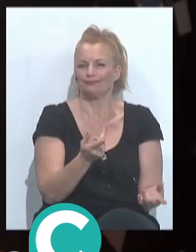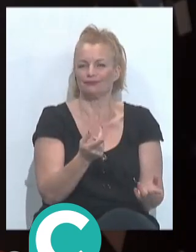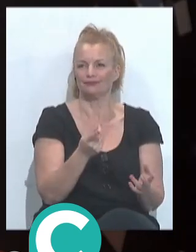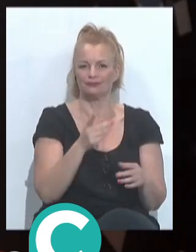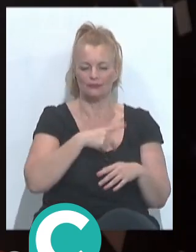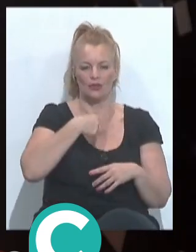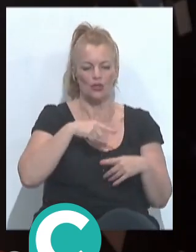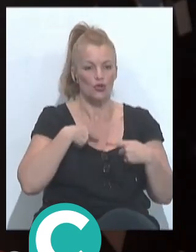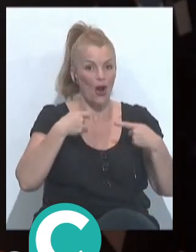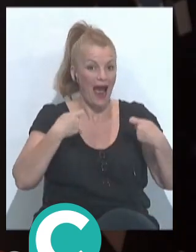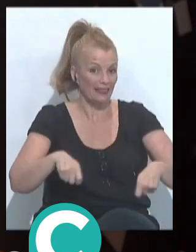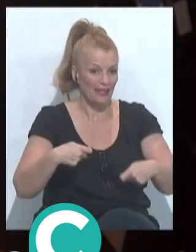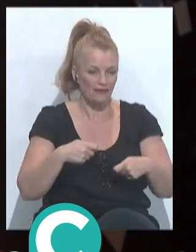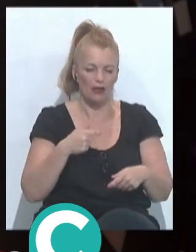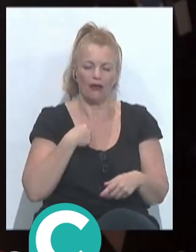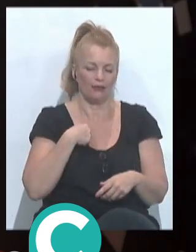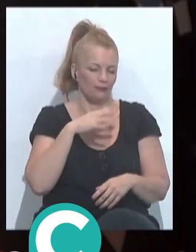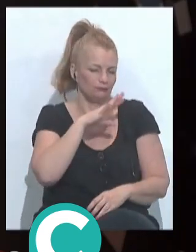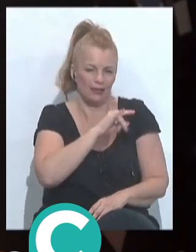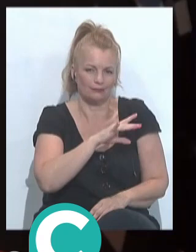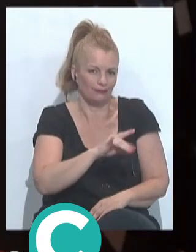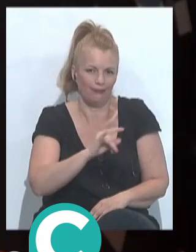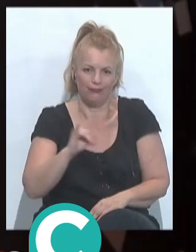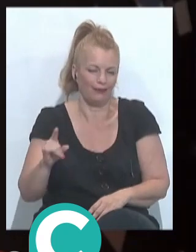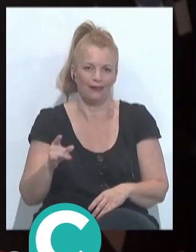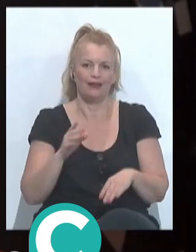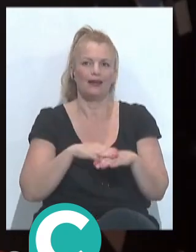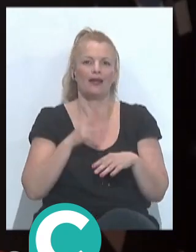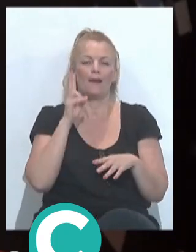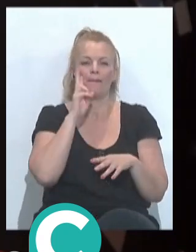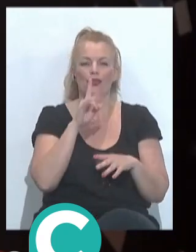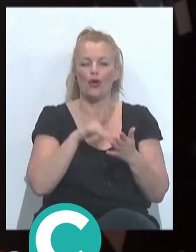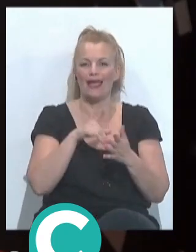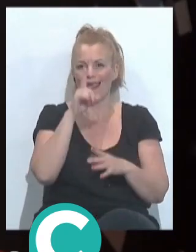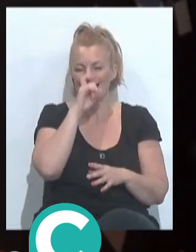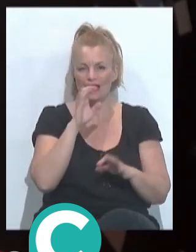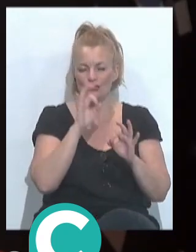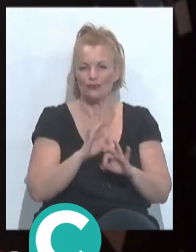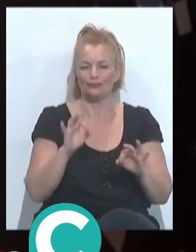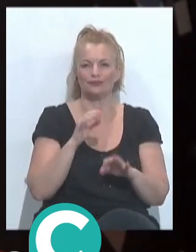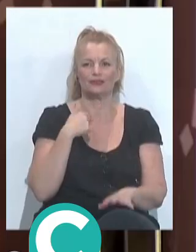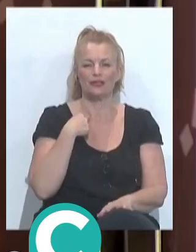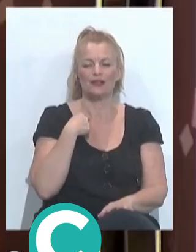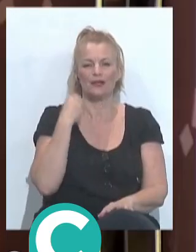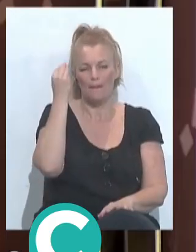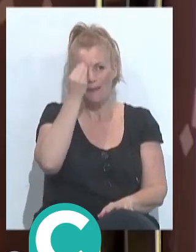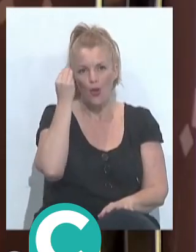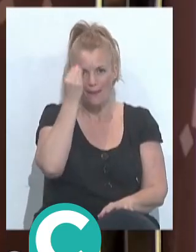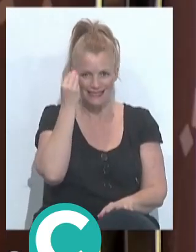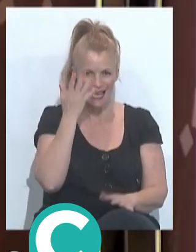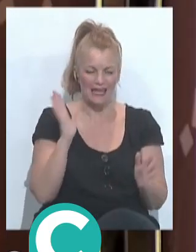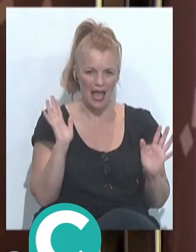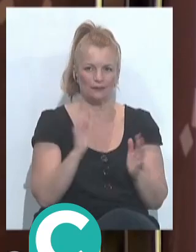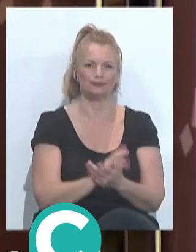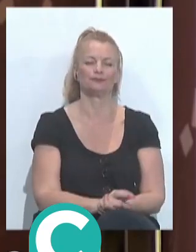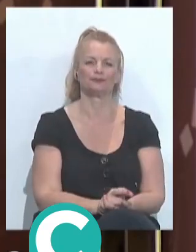grandes jardibles decimos me tiro de cabeza, aunque no sé, no viendo lo que ha pasado este año, yo creo que ya no sé, no sé. Me lo pensaría, me lo pensaría.